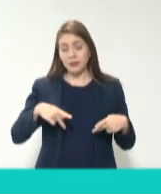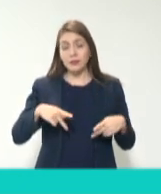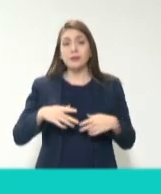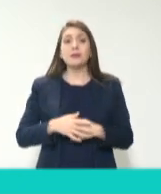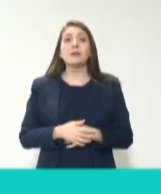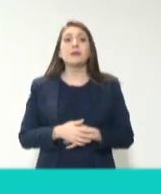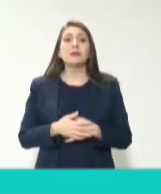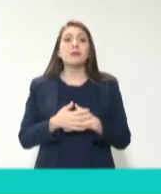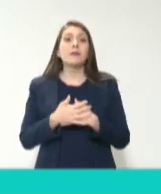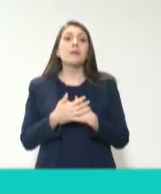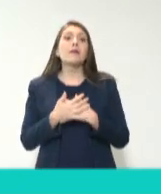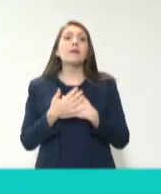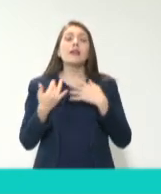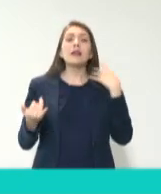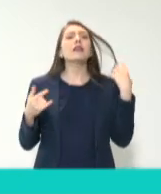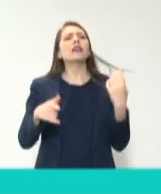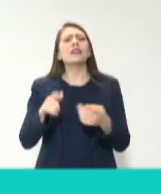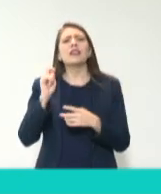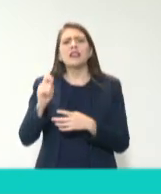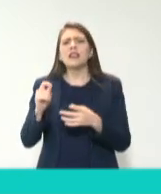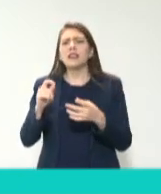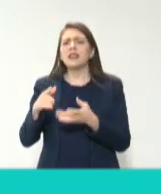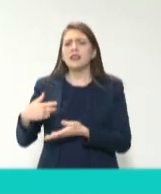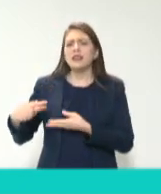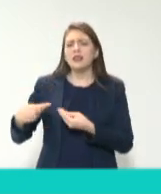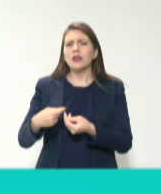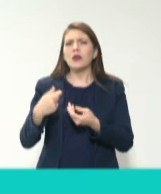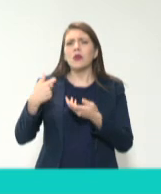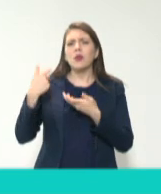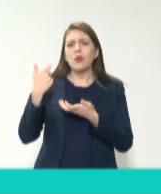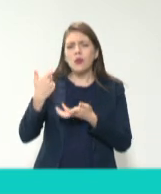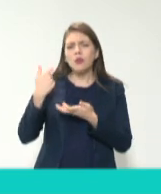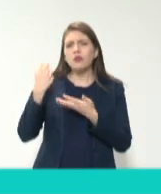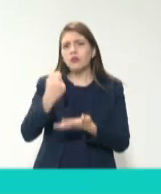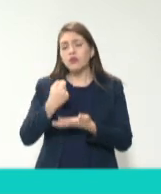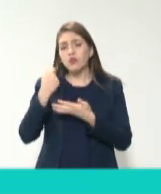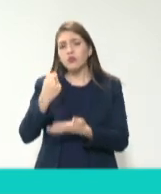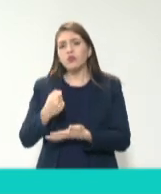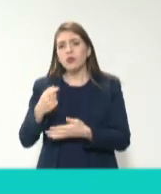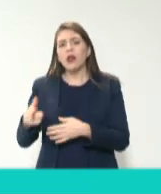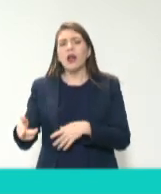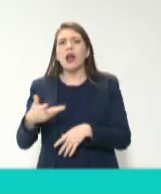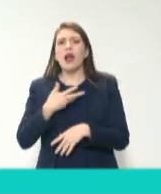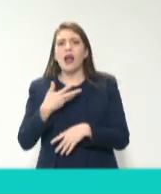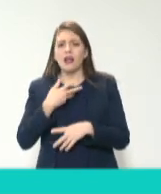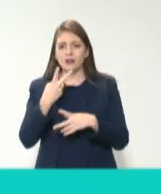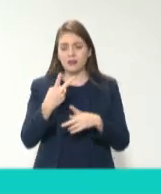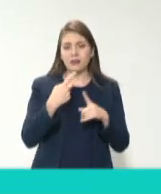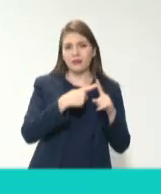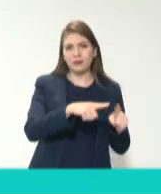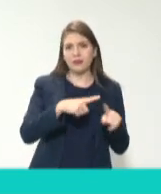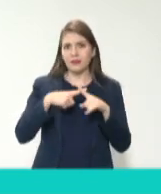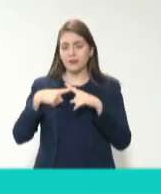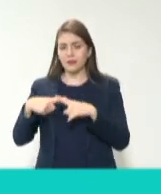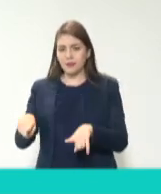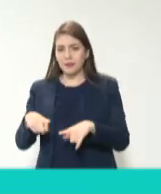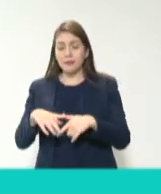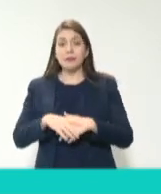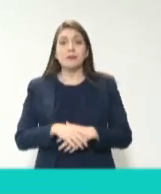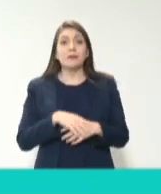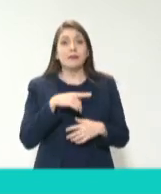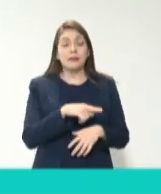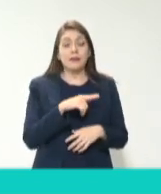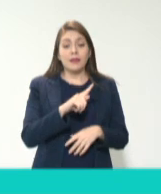se enfrenta con el derecho como una obligación. O sea, son cosas distintas. La transparencia es el